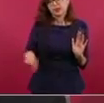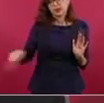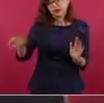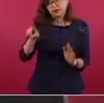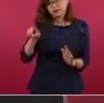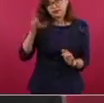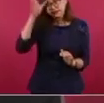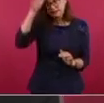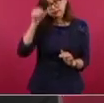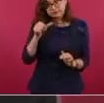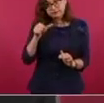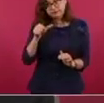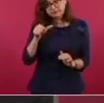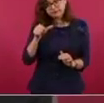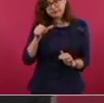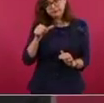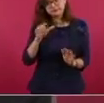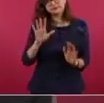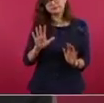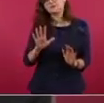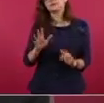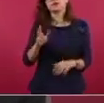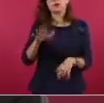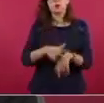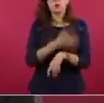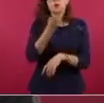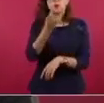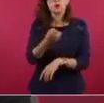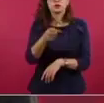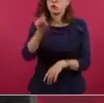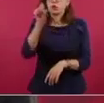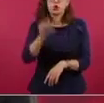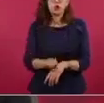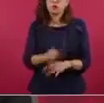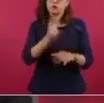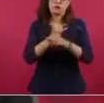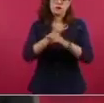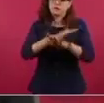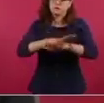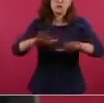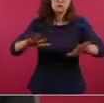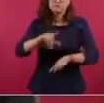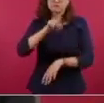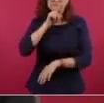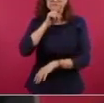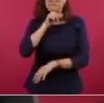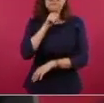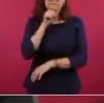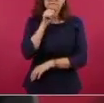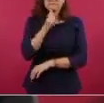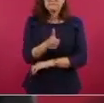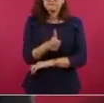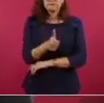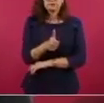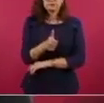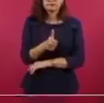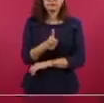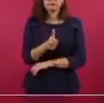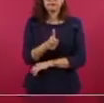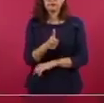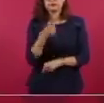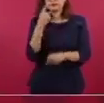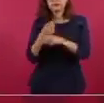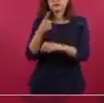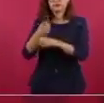consentimiento, entonces no quisimos dar a conocer el plan propuesto